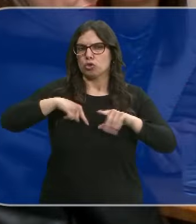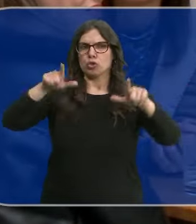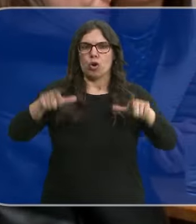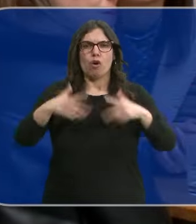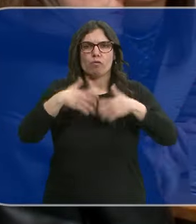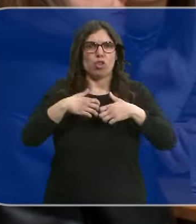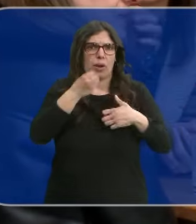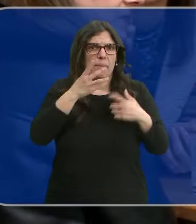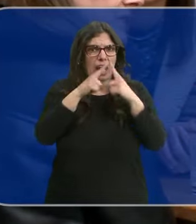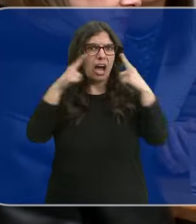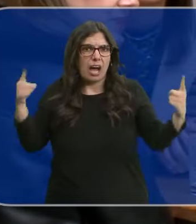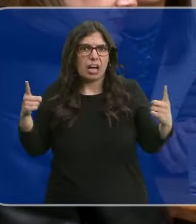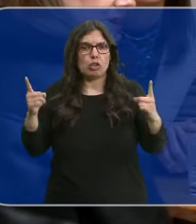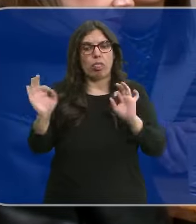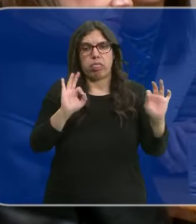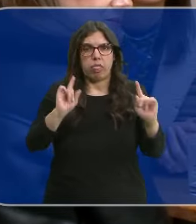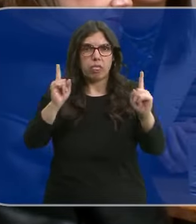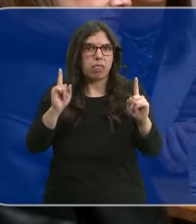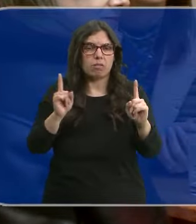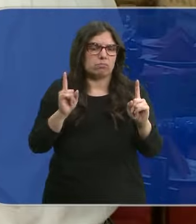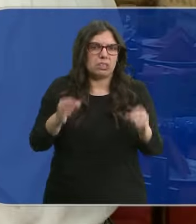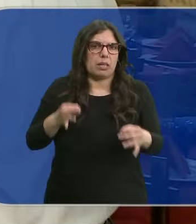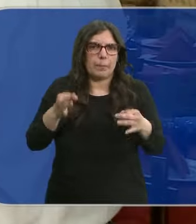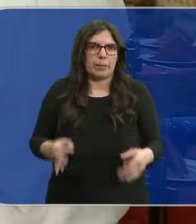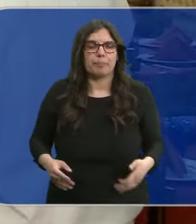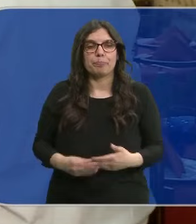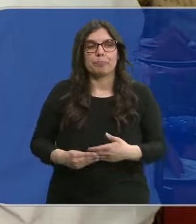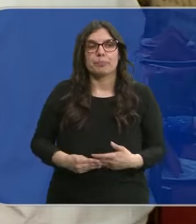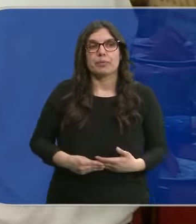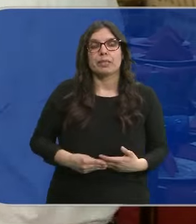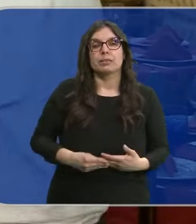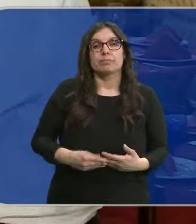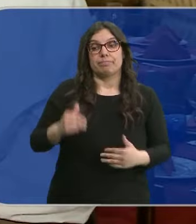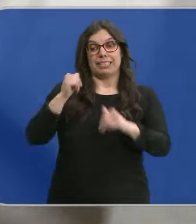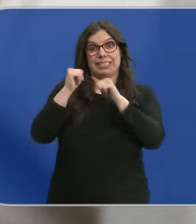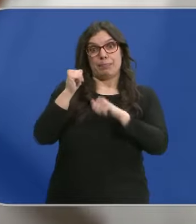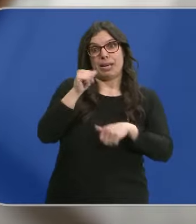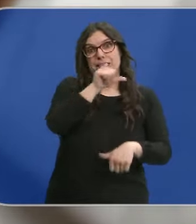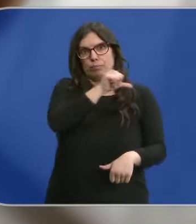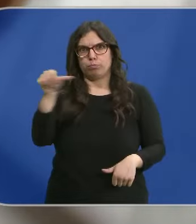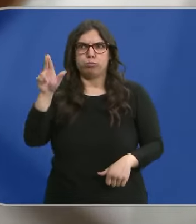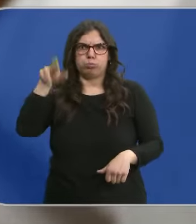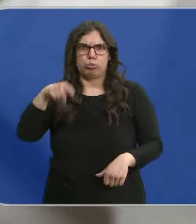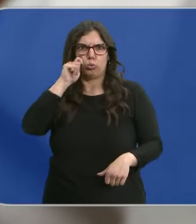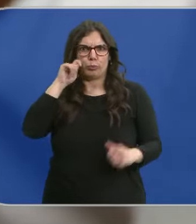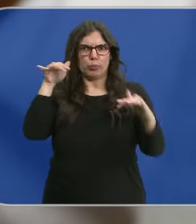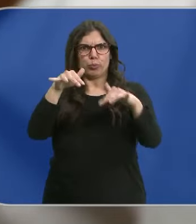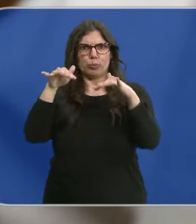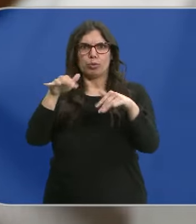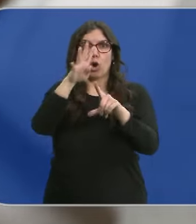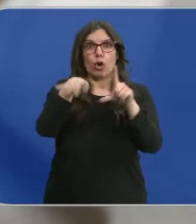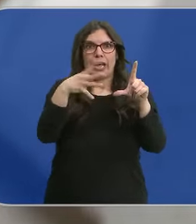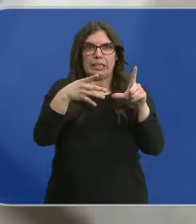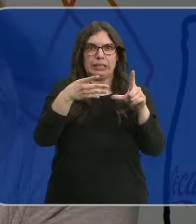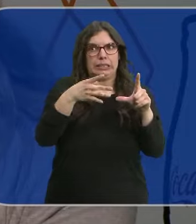funcionamos bien todo el año, tenemos que estar preparados durante todo el año. Sin refuerzo, en una de las semanas grandes del turismo, los horarios estarán